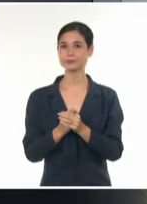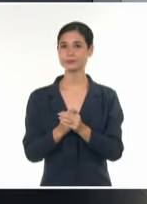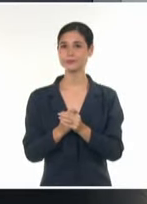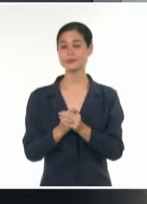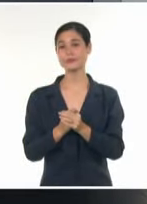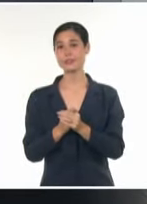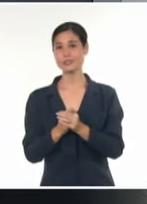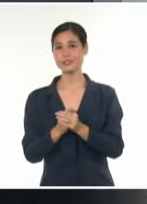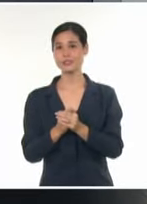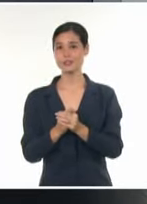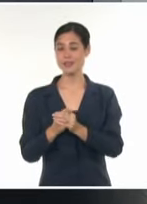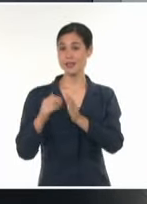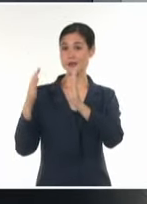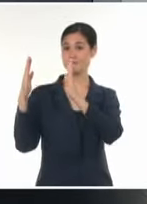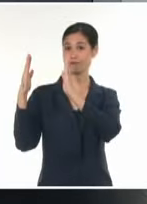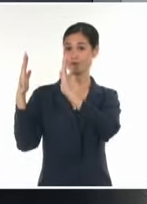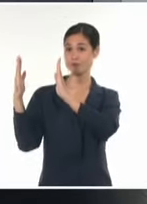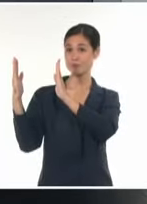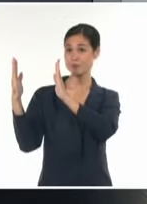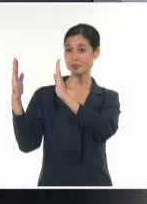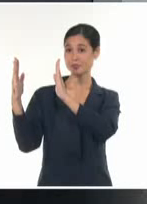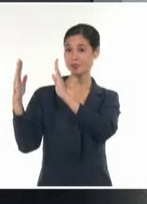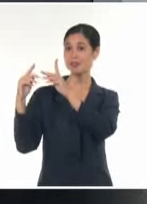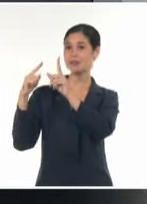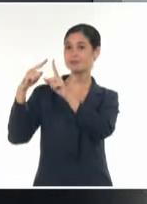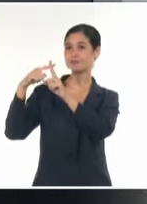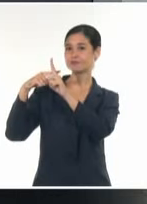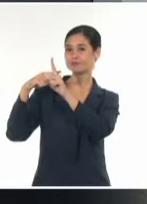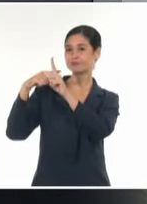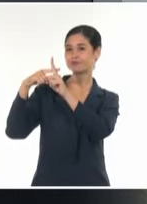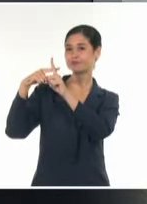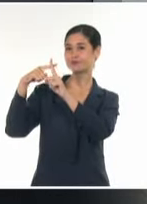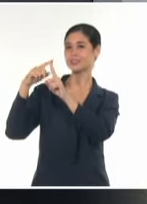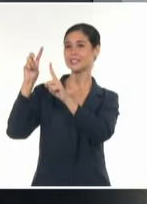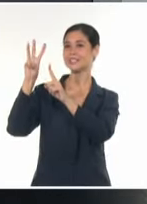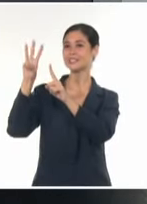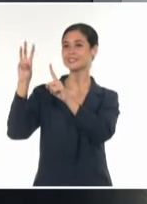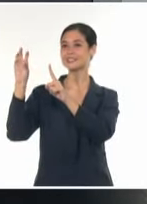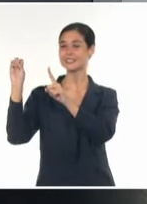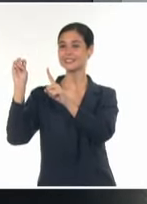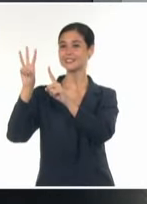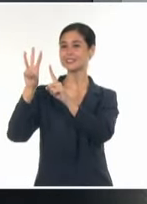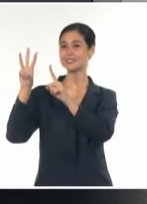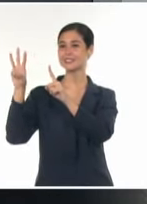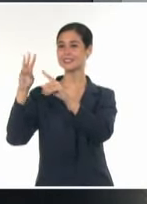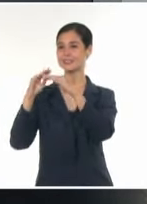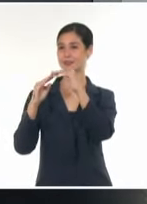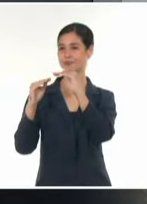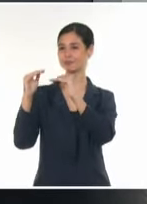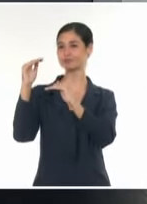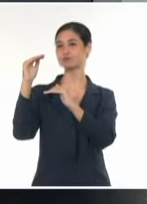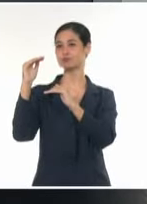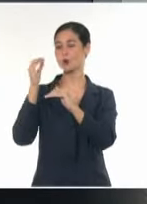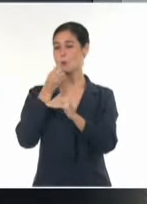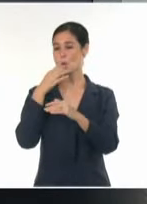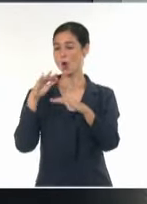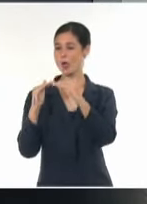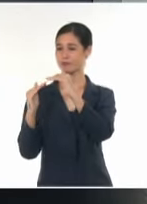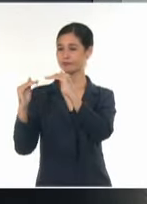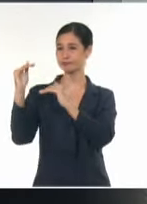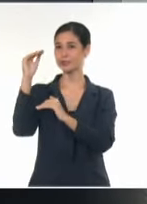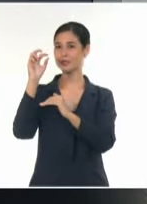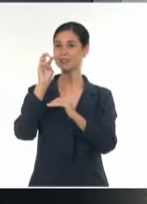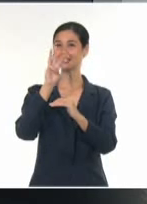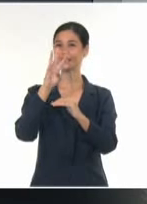ascenso gradual con valores de 30 y hasta 33 grados Celsius, pueden llegar a 34 grados Celsius en las provincias del